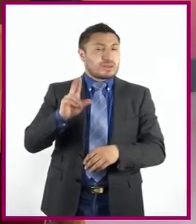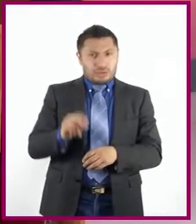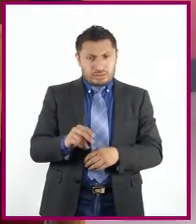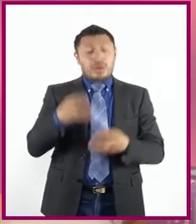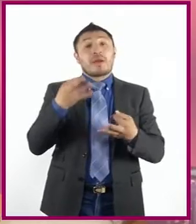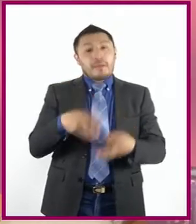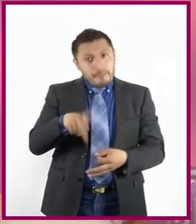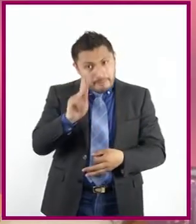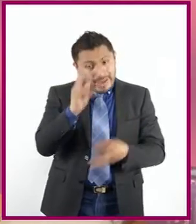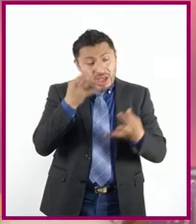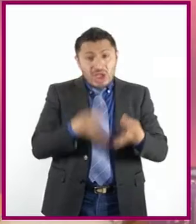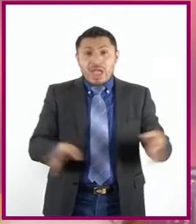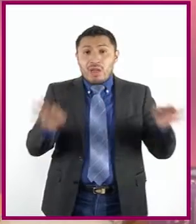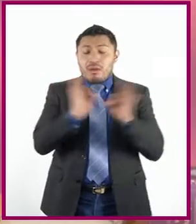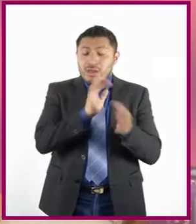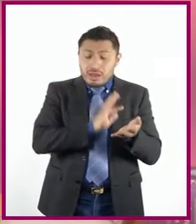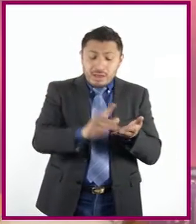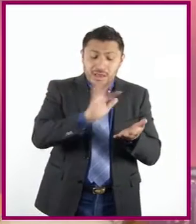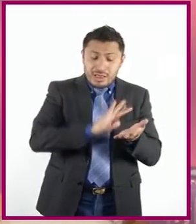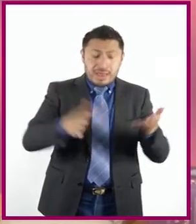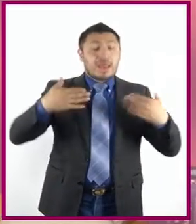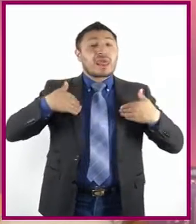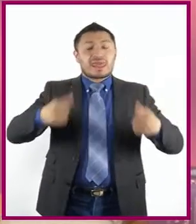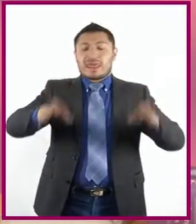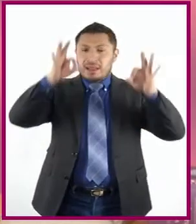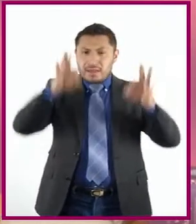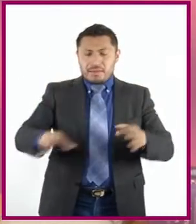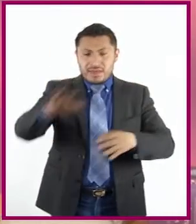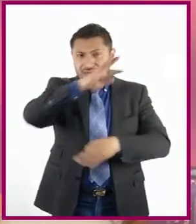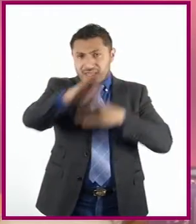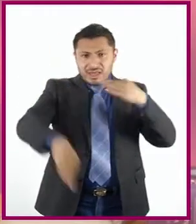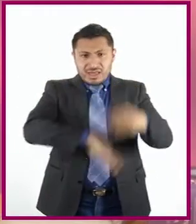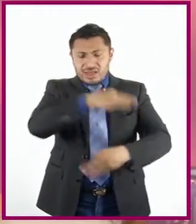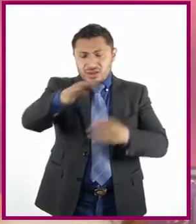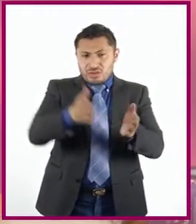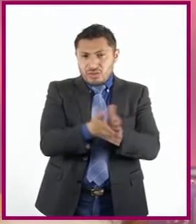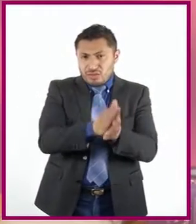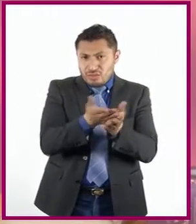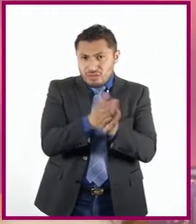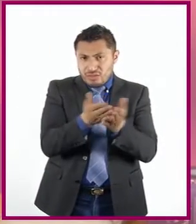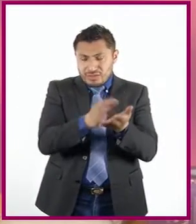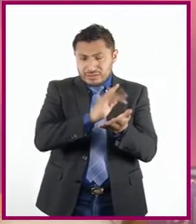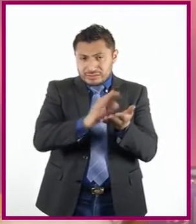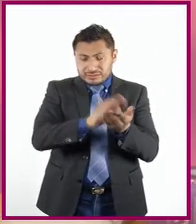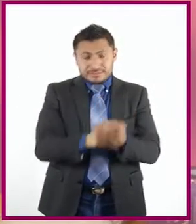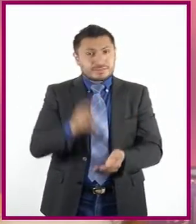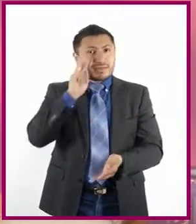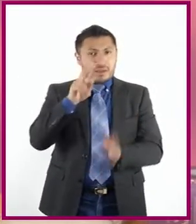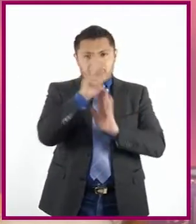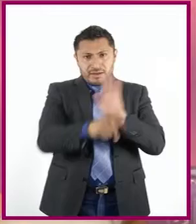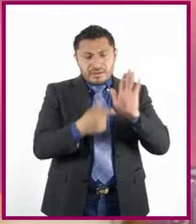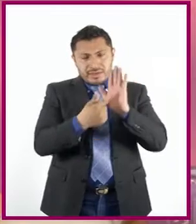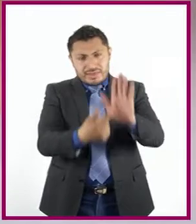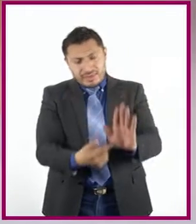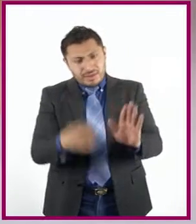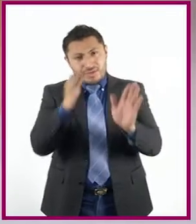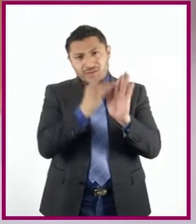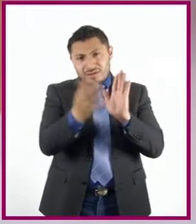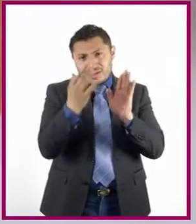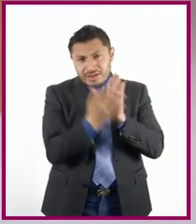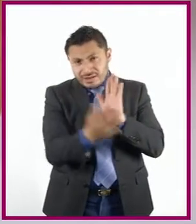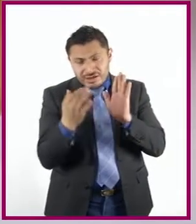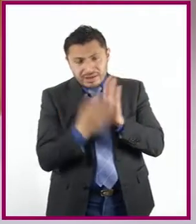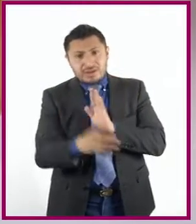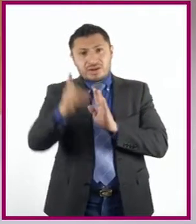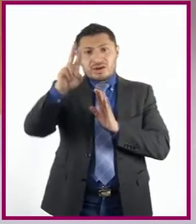muy bien todas las partes del texto. ¿Qué te parece si vemos un video sobre la lectura dramatizada para que las